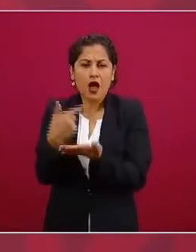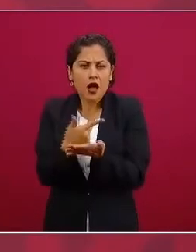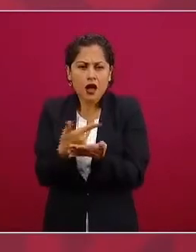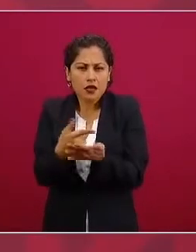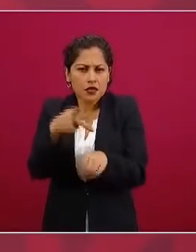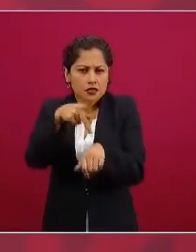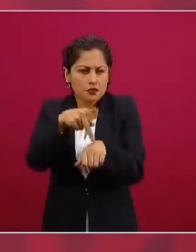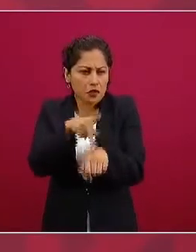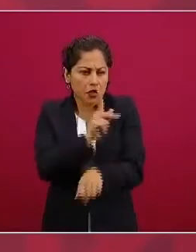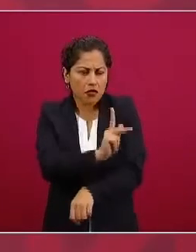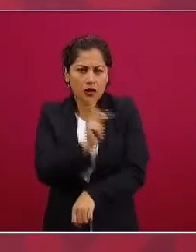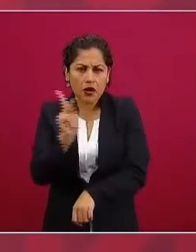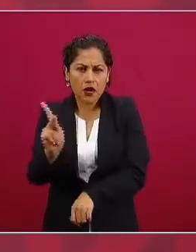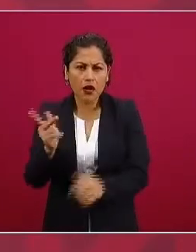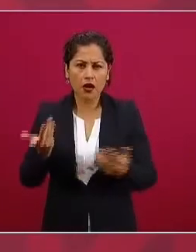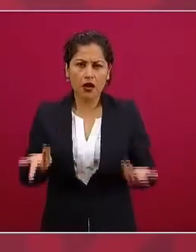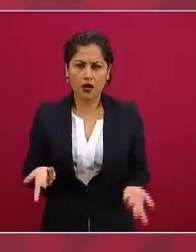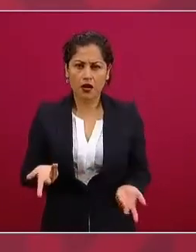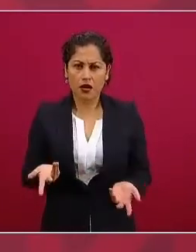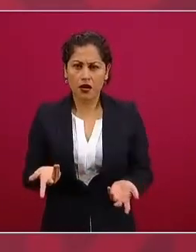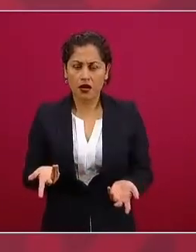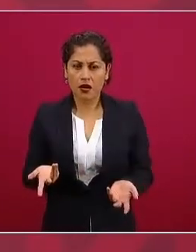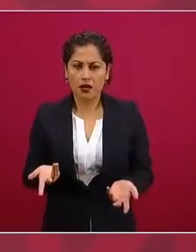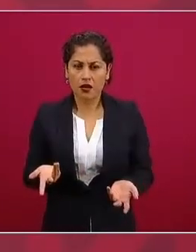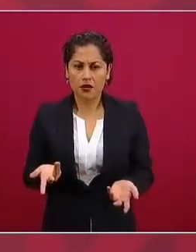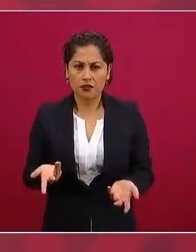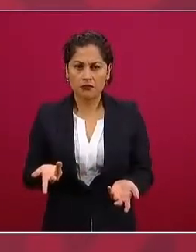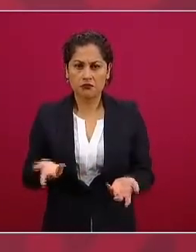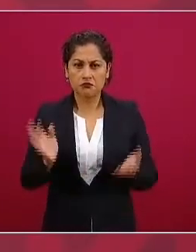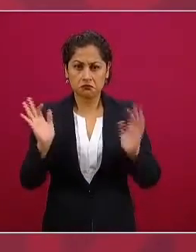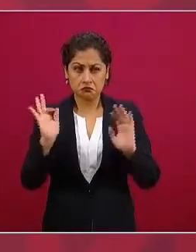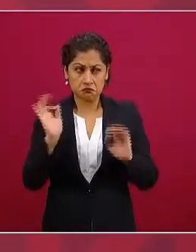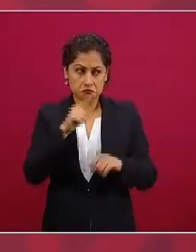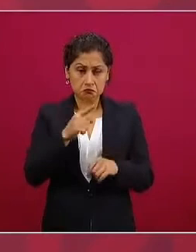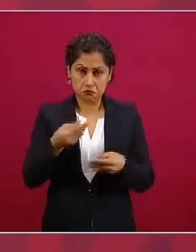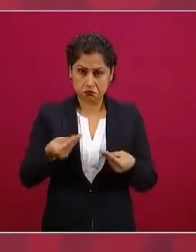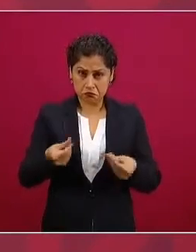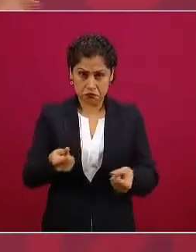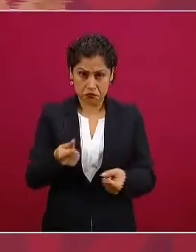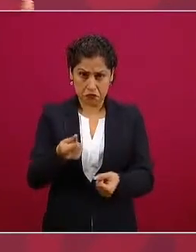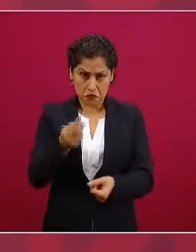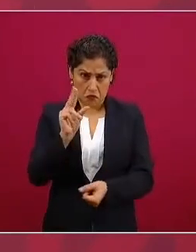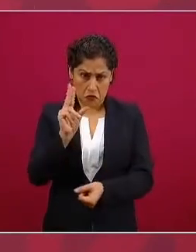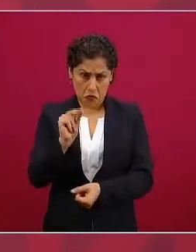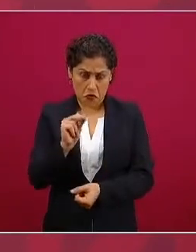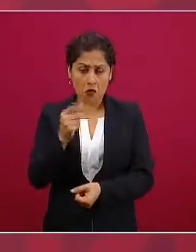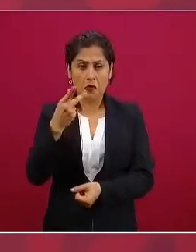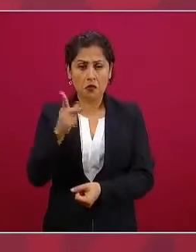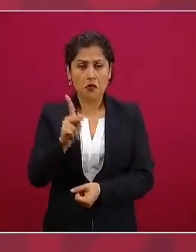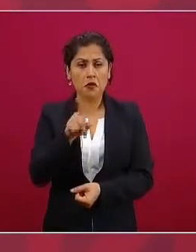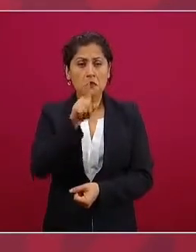a lo mejor no te va a costar mucho y sirve para darle mantenimiento para que se confunda un poco